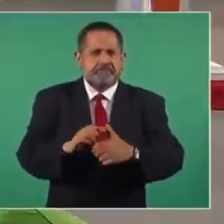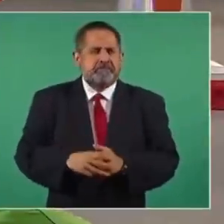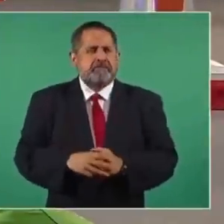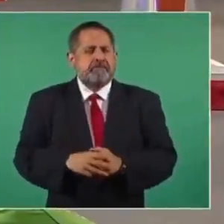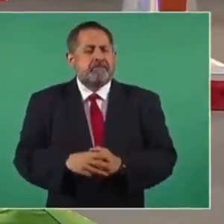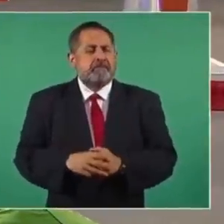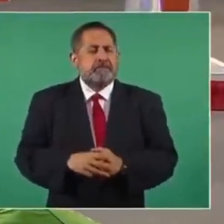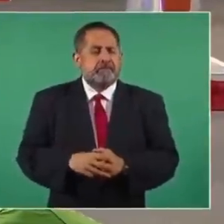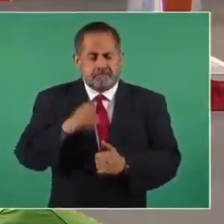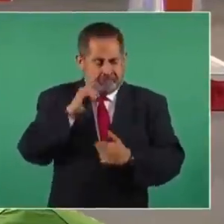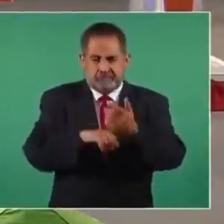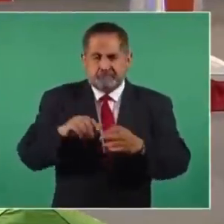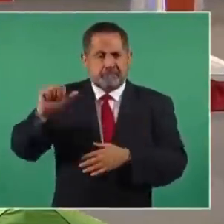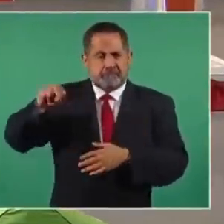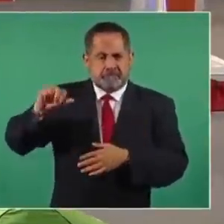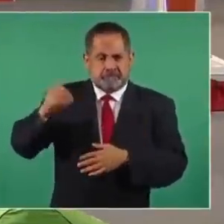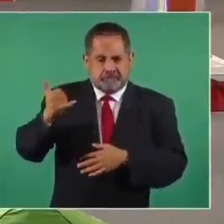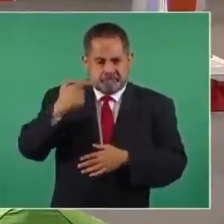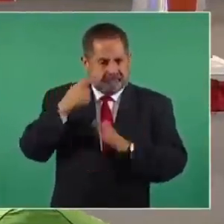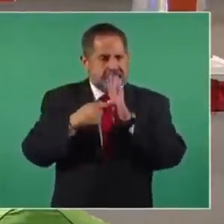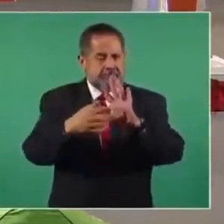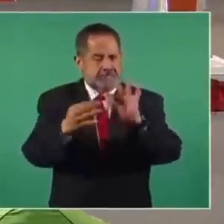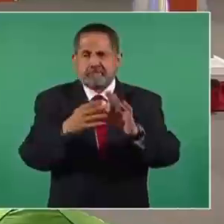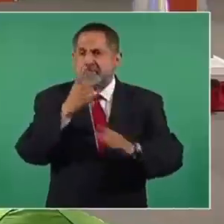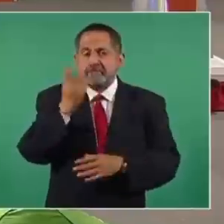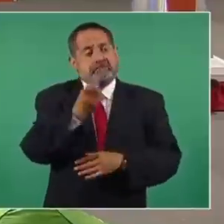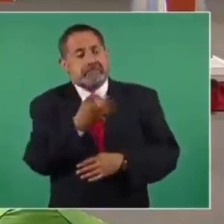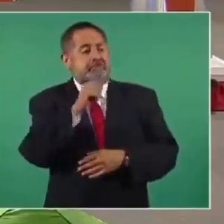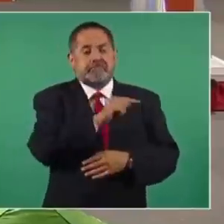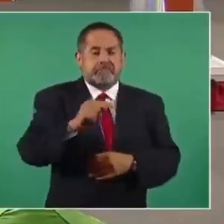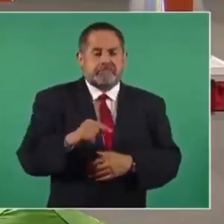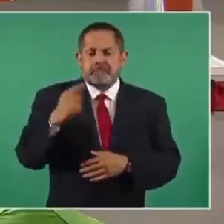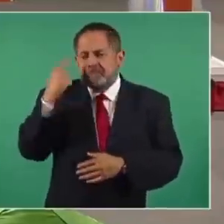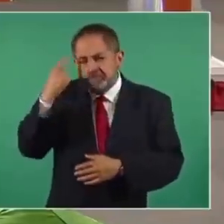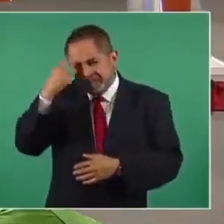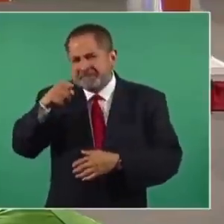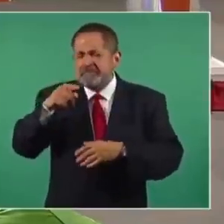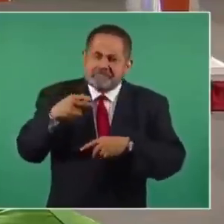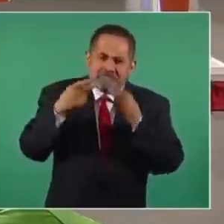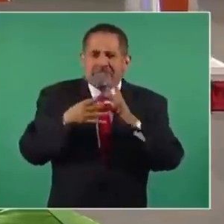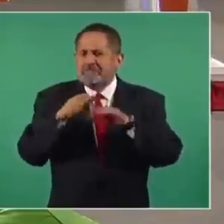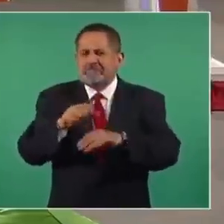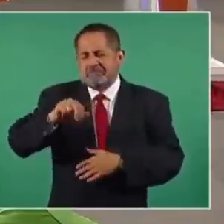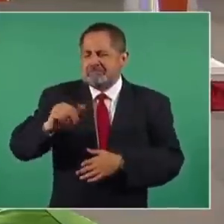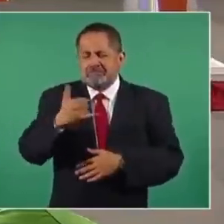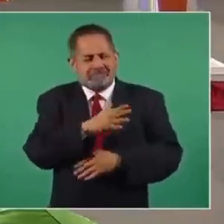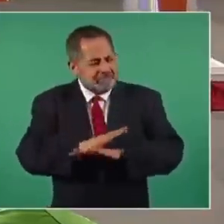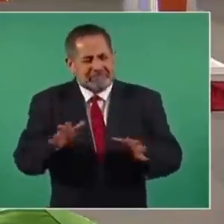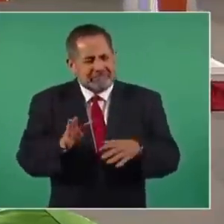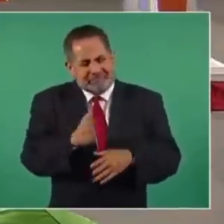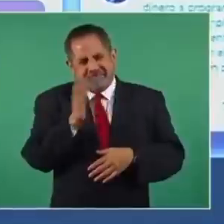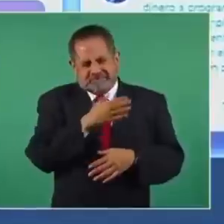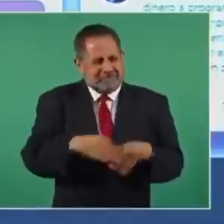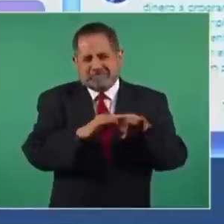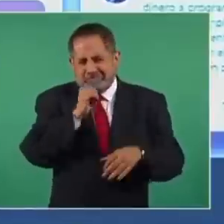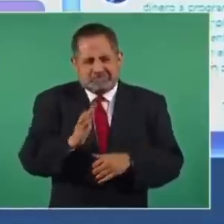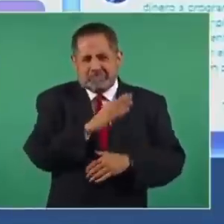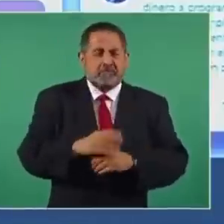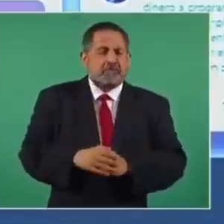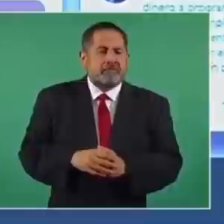Vemos lo de Anaya, porque dicen algunos, ¿no?, ¿para qué, presidente?, le da tanta importancia a Anaya,